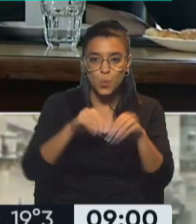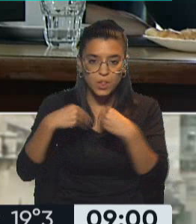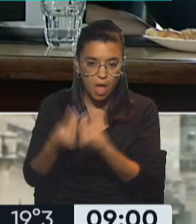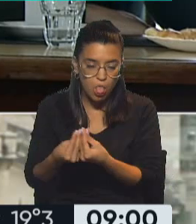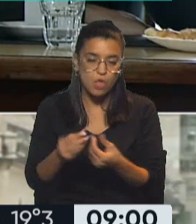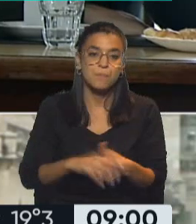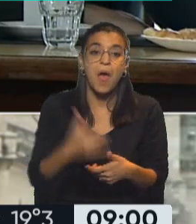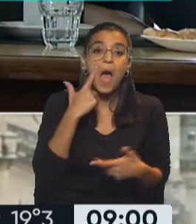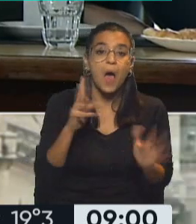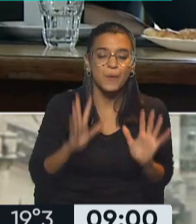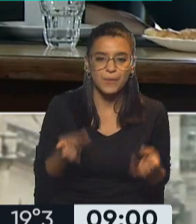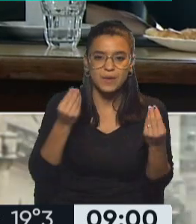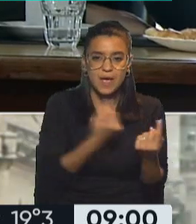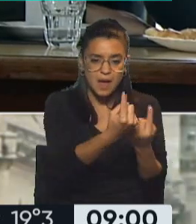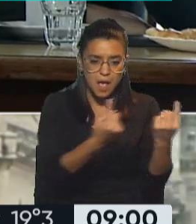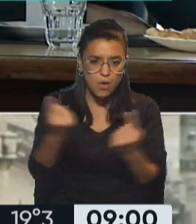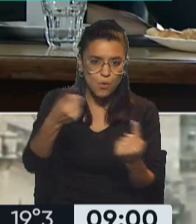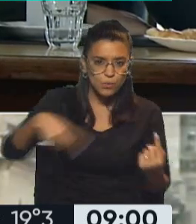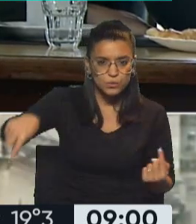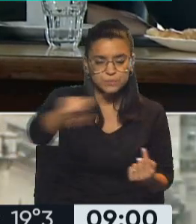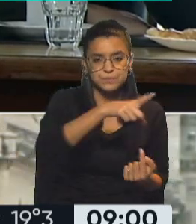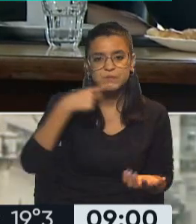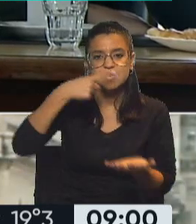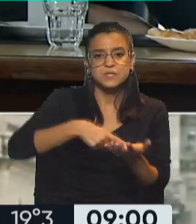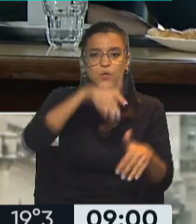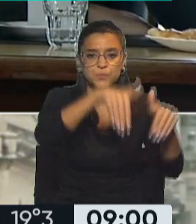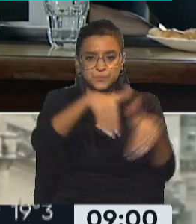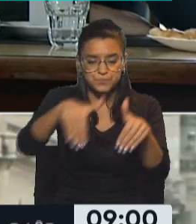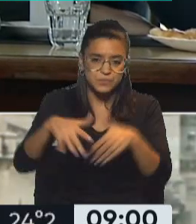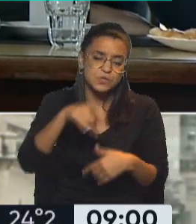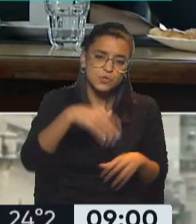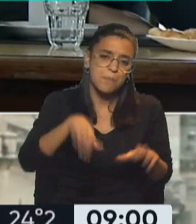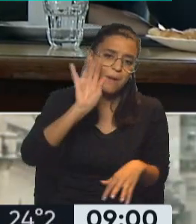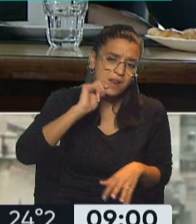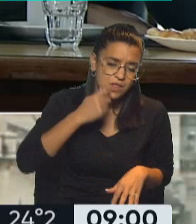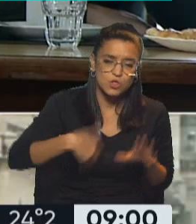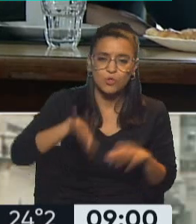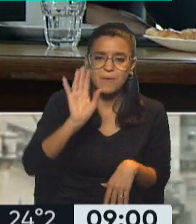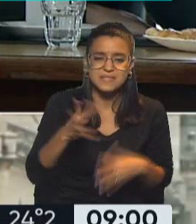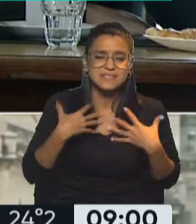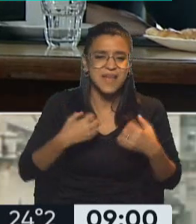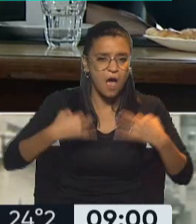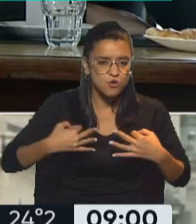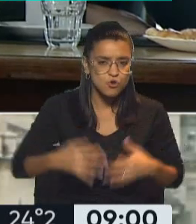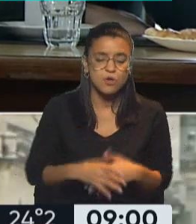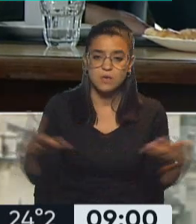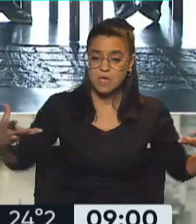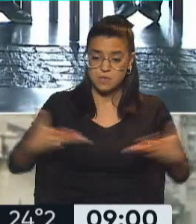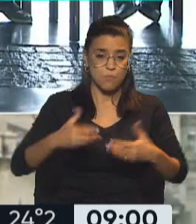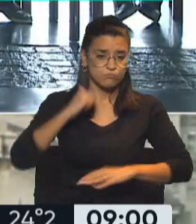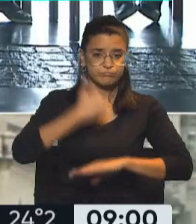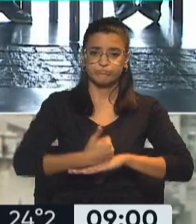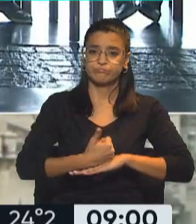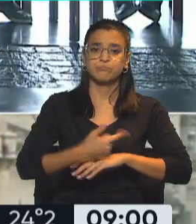para ver qué es lo que cada uno de ustedes decidió en las urnas. Y eso es lo más lindo, lo más sano. Sepan que este equipo está aquí